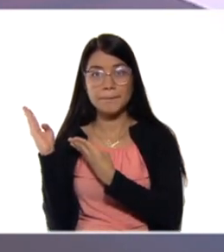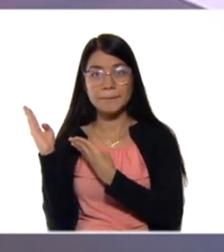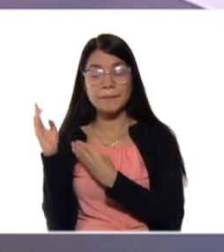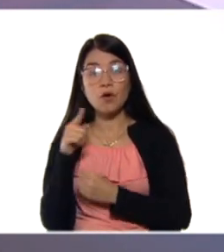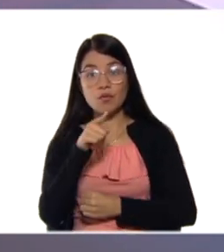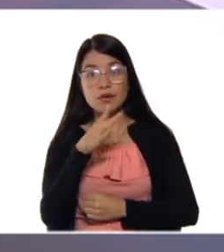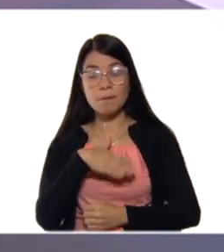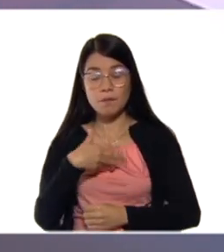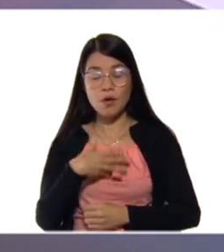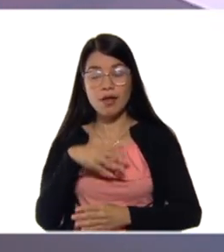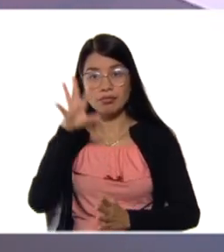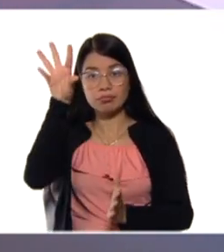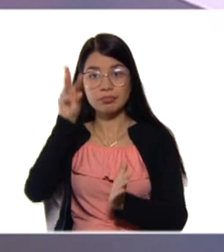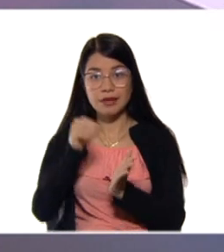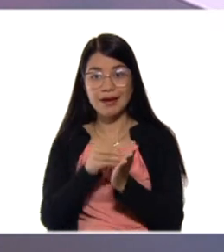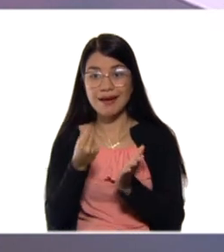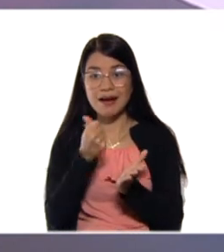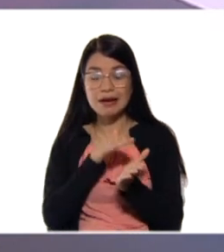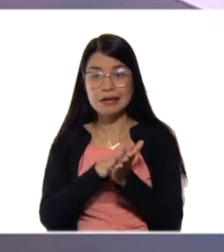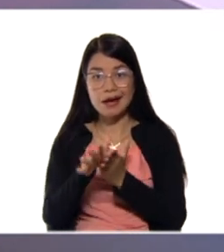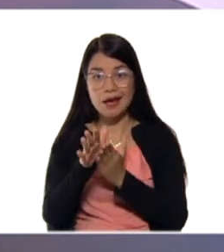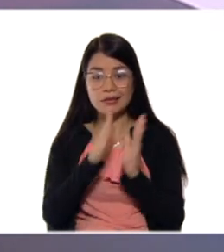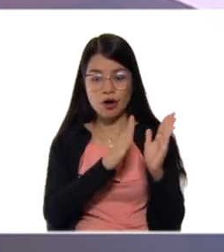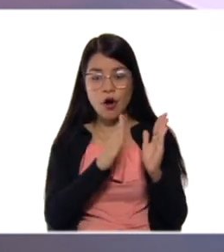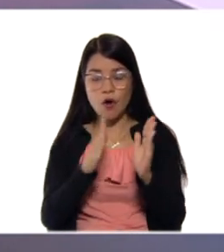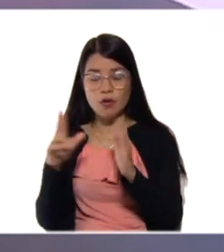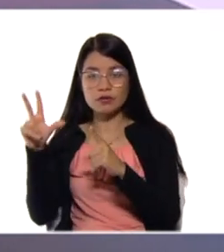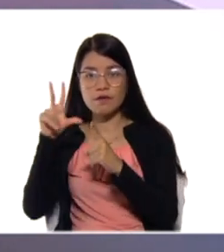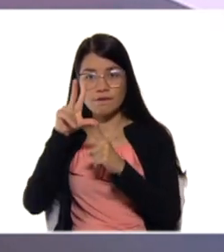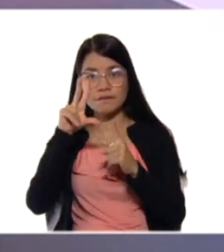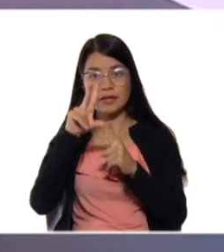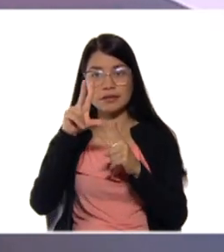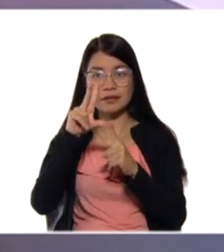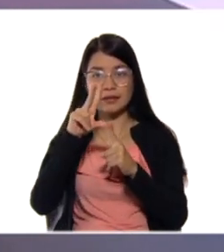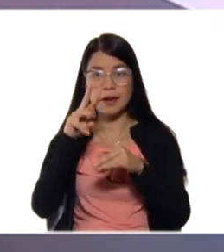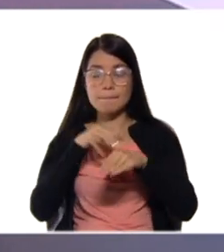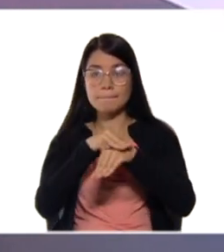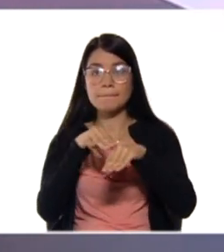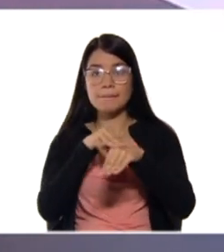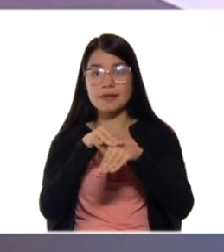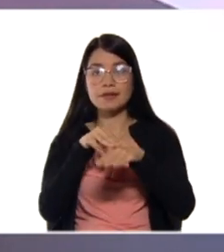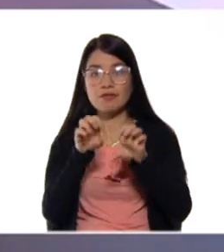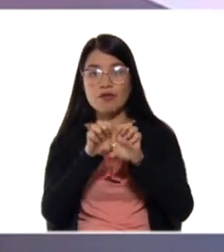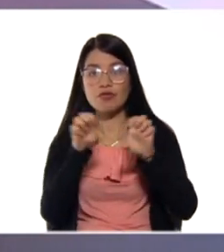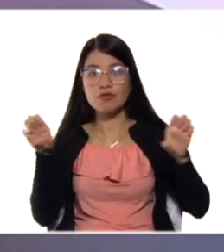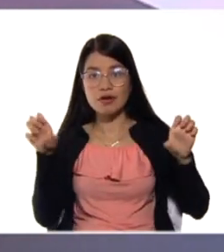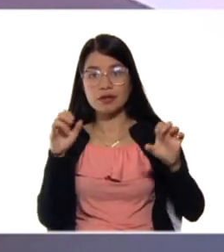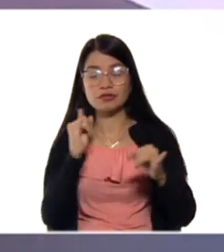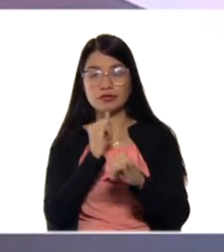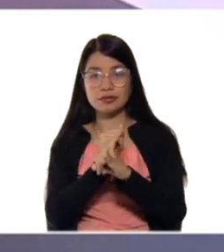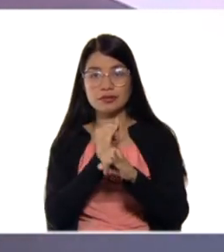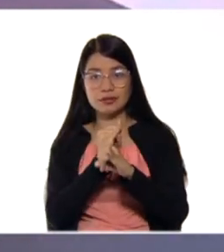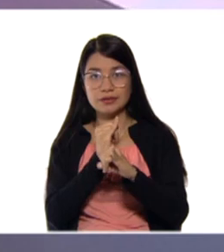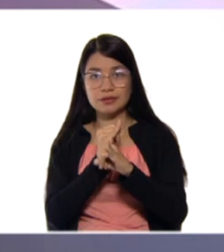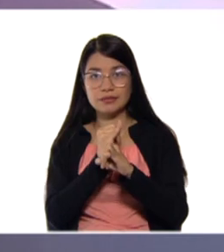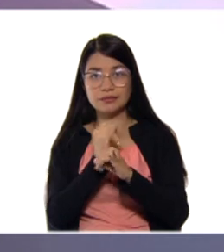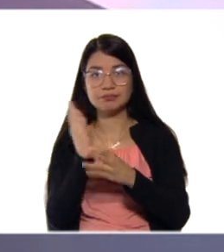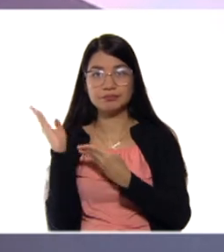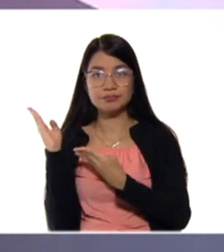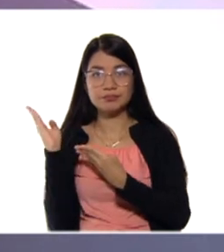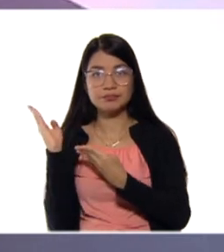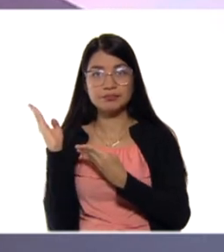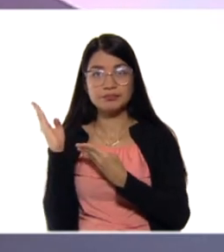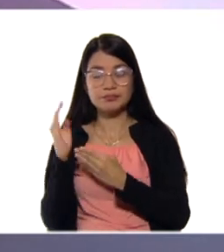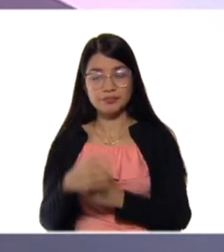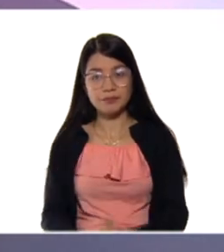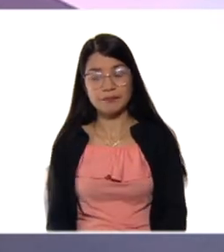forma gratuita la colección Bicentenario en la página web oficial del Ministerio del Poder Popular para la Educación. Pero